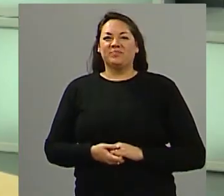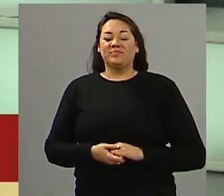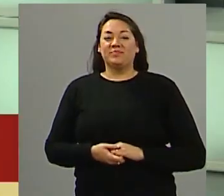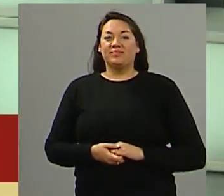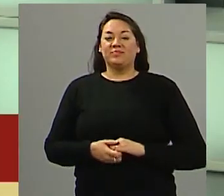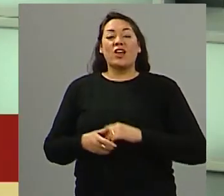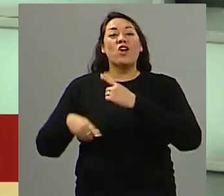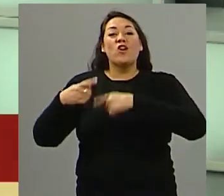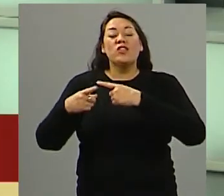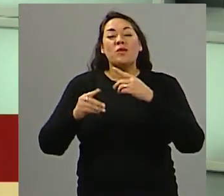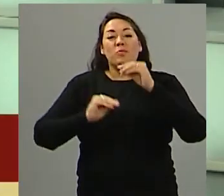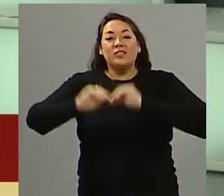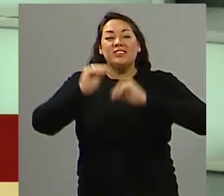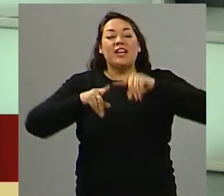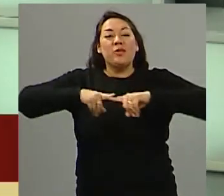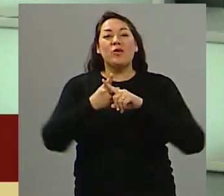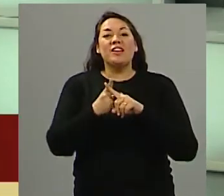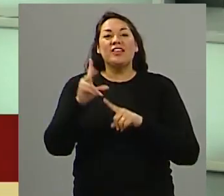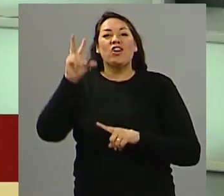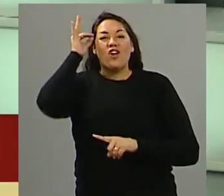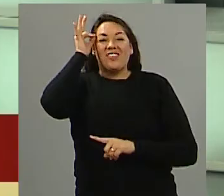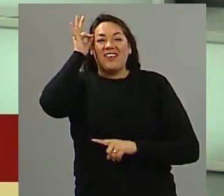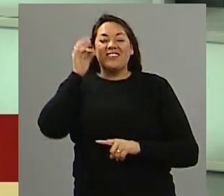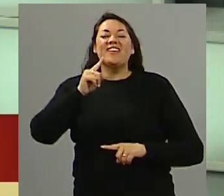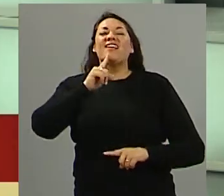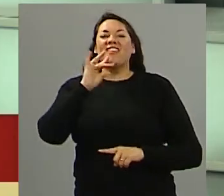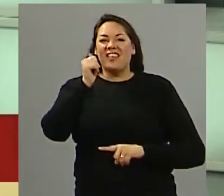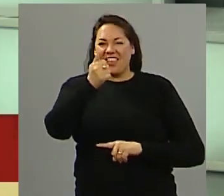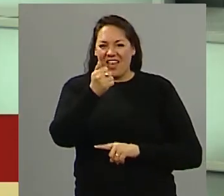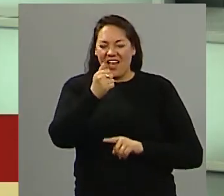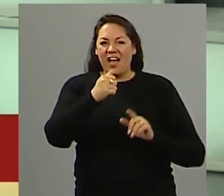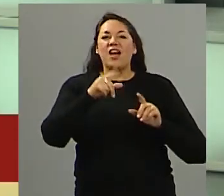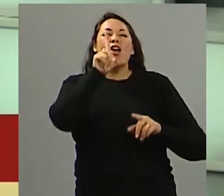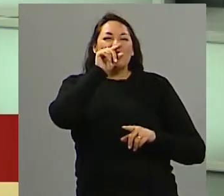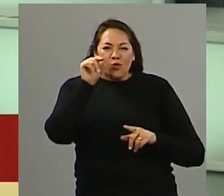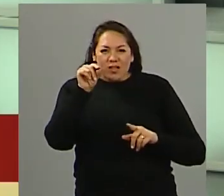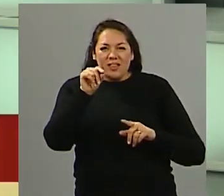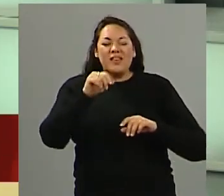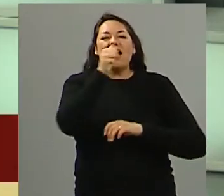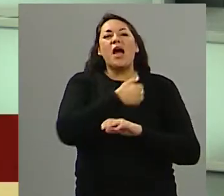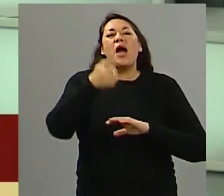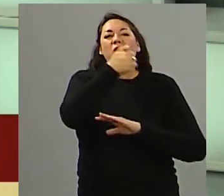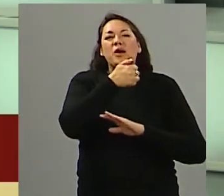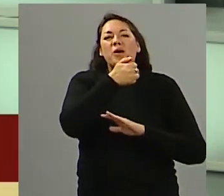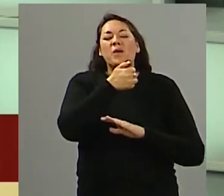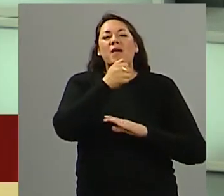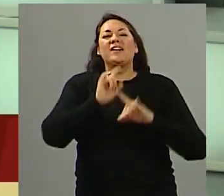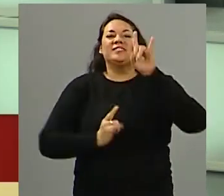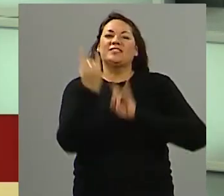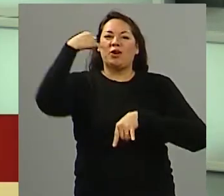Seguimos en Chat Político en el 30 de la TDA, recuerden, estamos en redes, estamos en Twitter, arroba señalutv, estamos en Facebook como